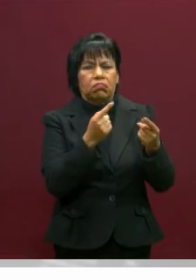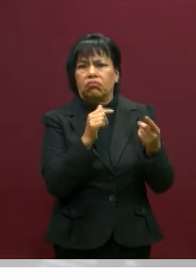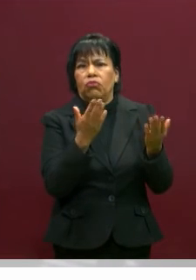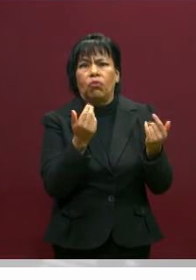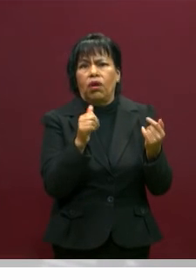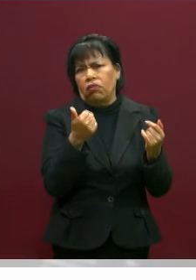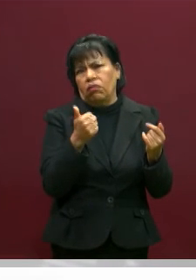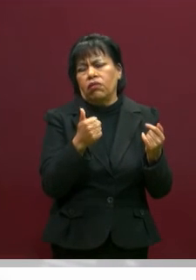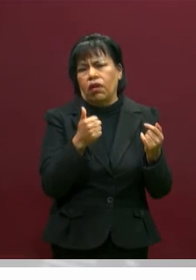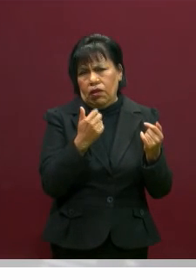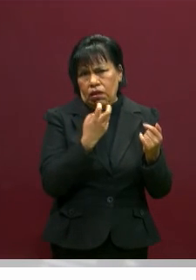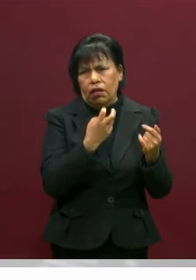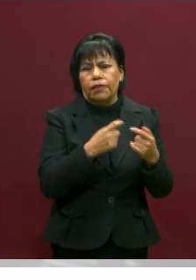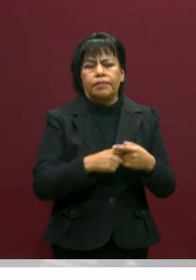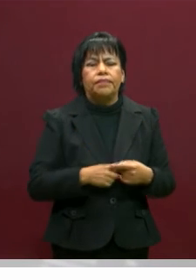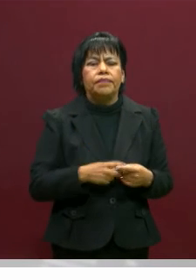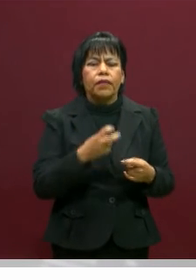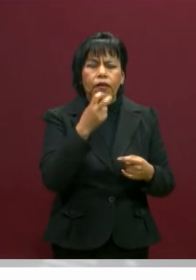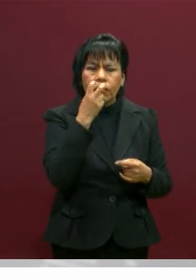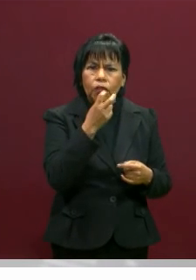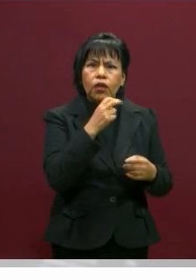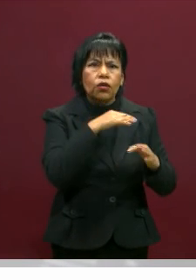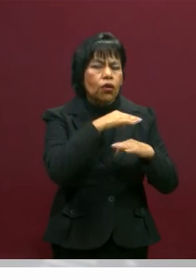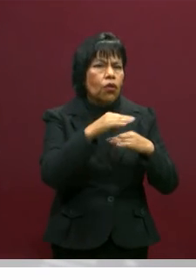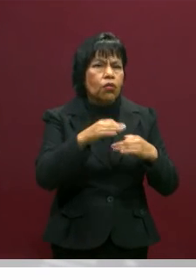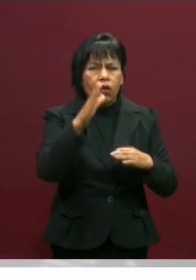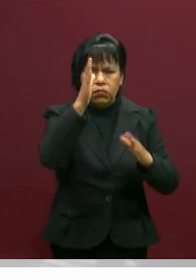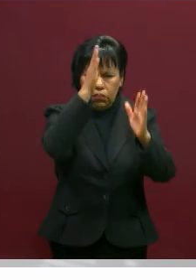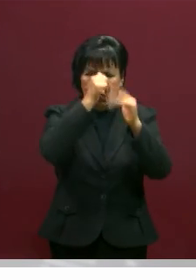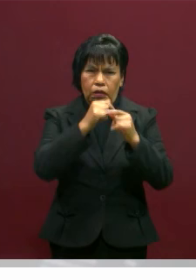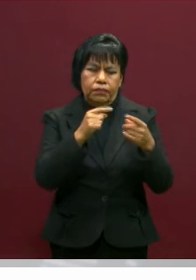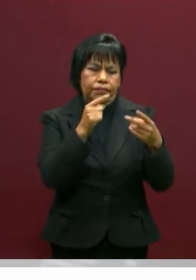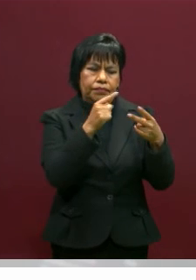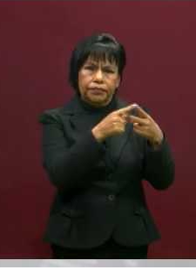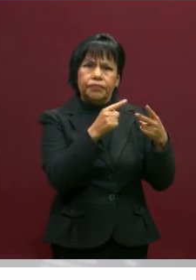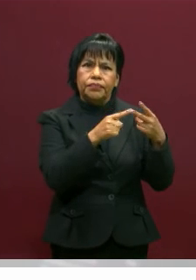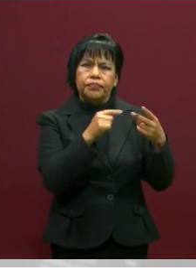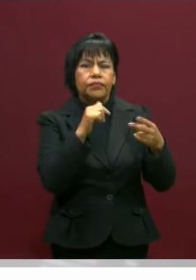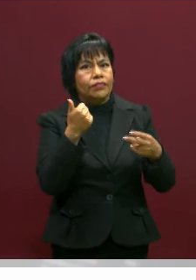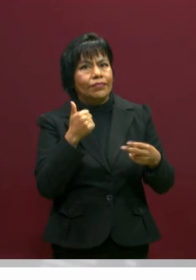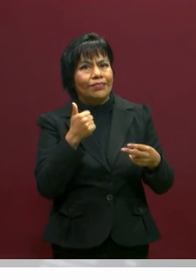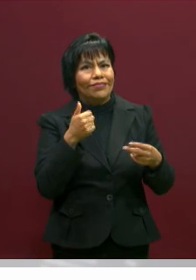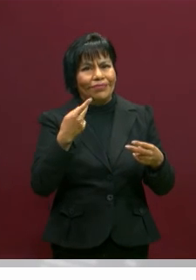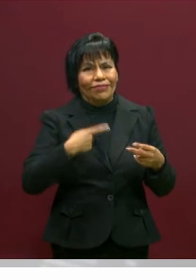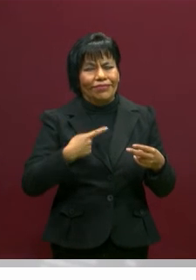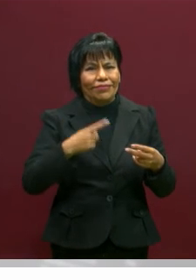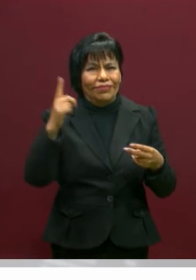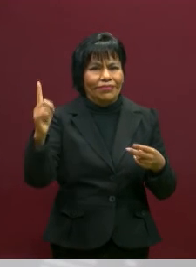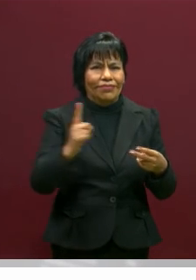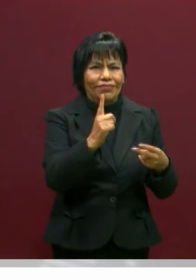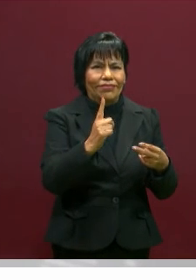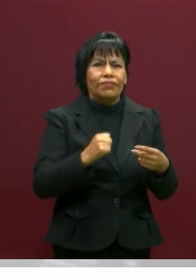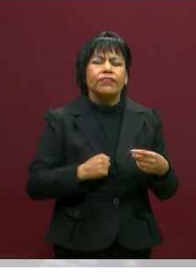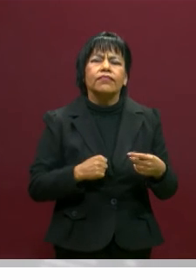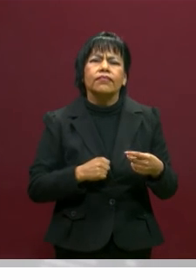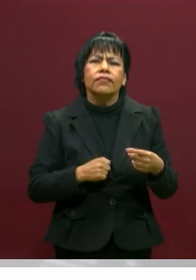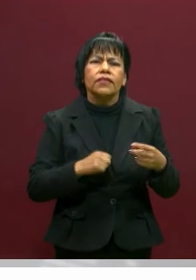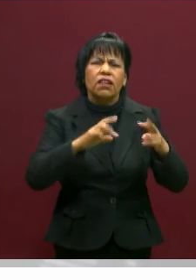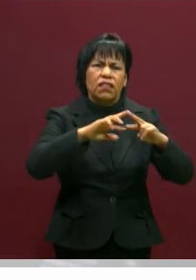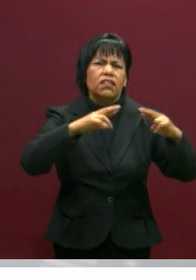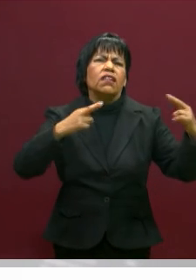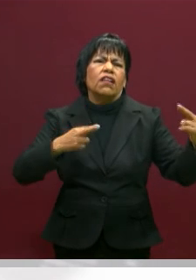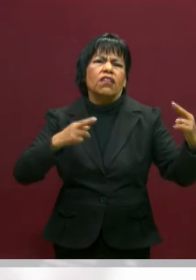otra en este momento. Por eso todos estamos de acuerdo. Segunda, el otro, creo que entendemos que nos